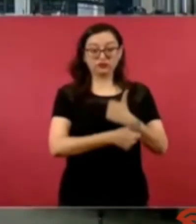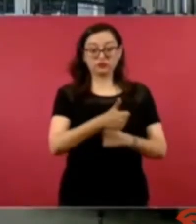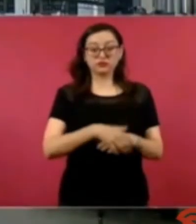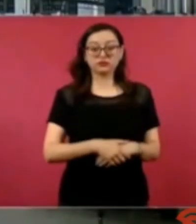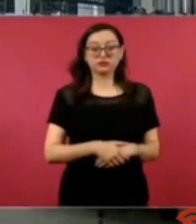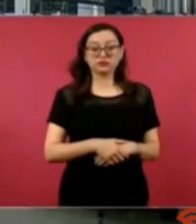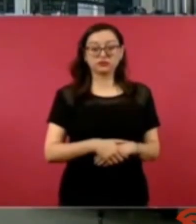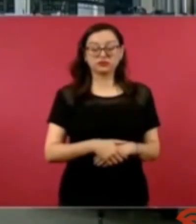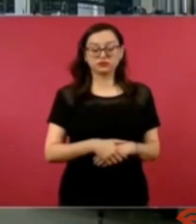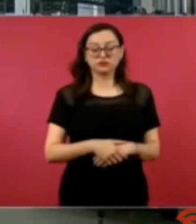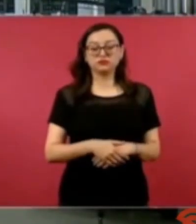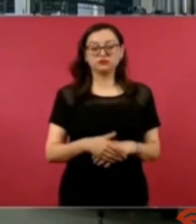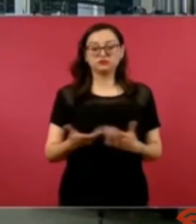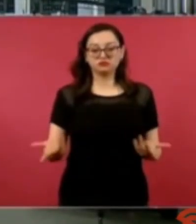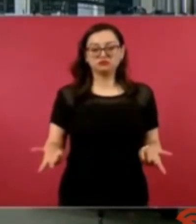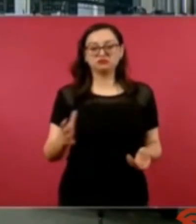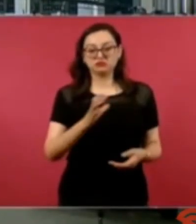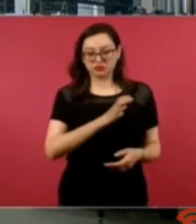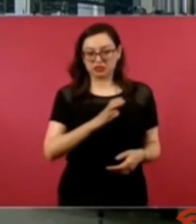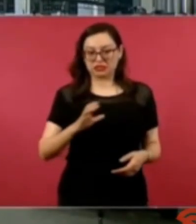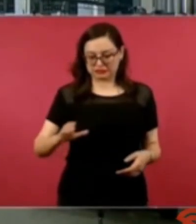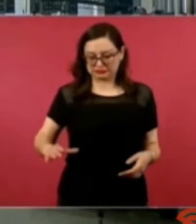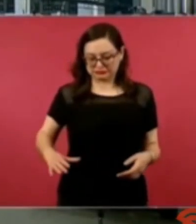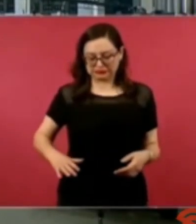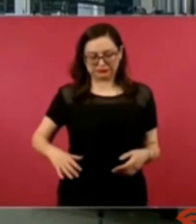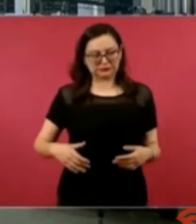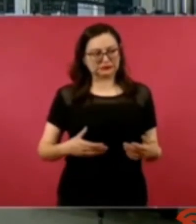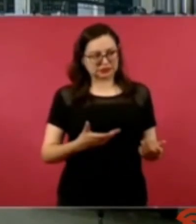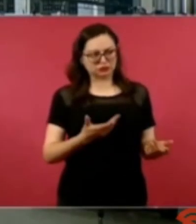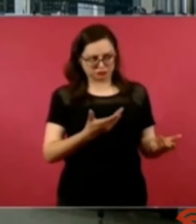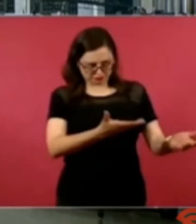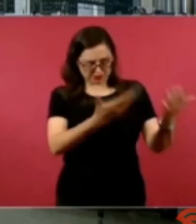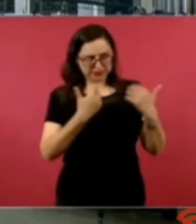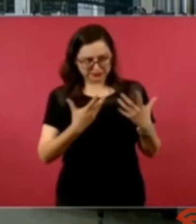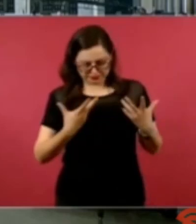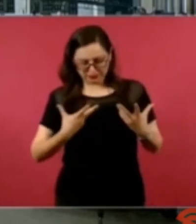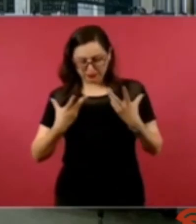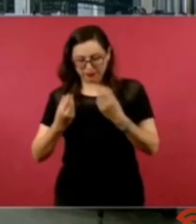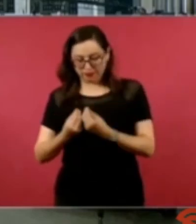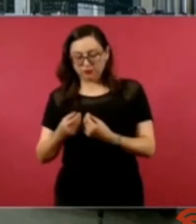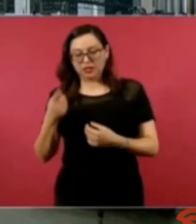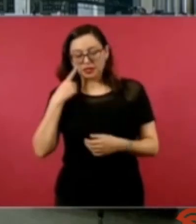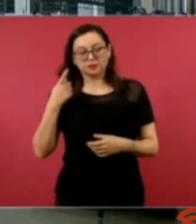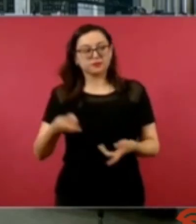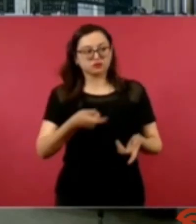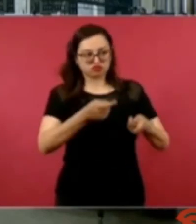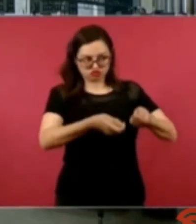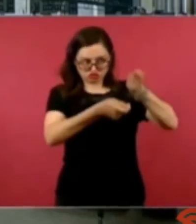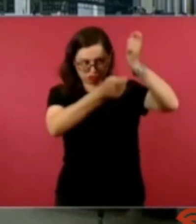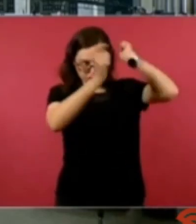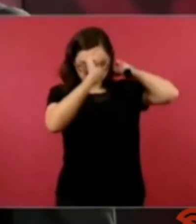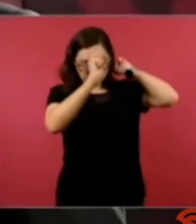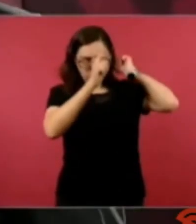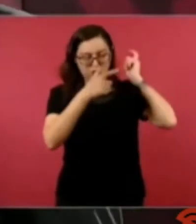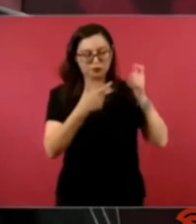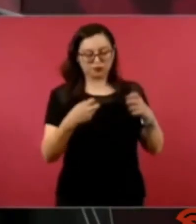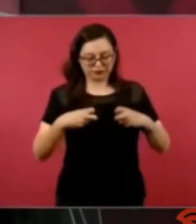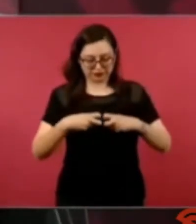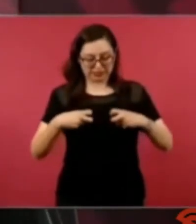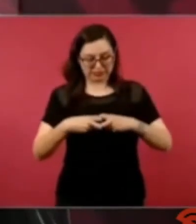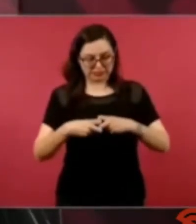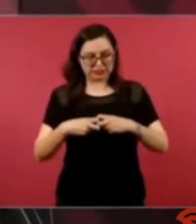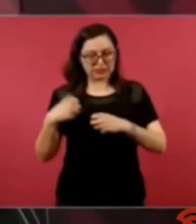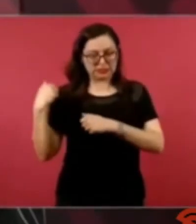volantes aquí está tu moral para el volante tu sombrero tu gorra y tus tenis